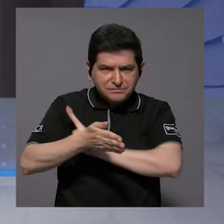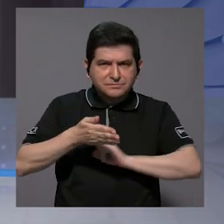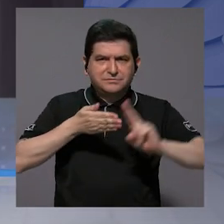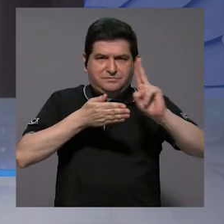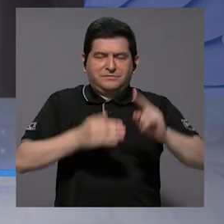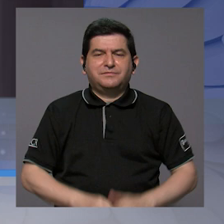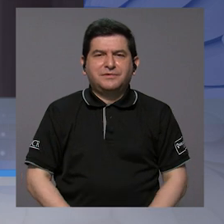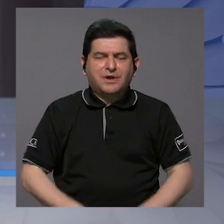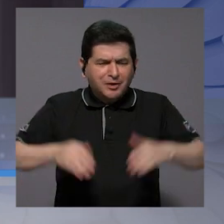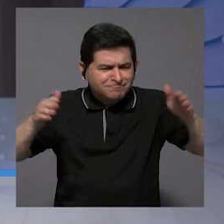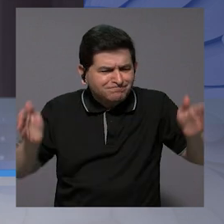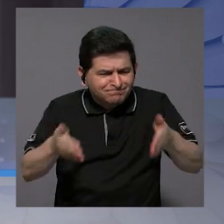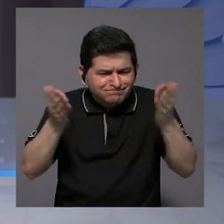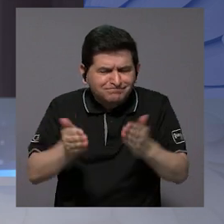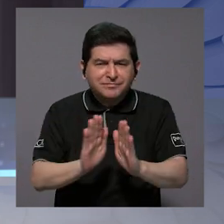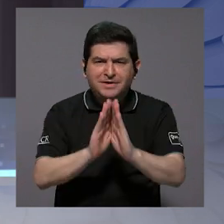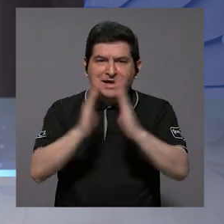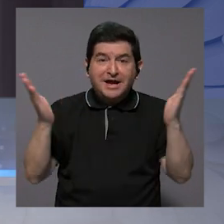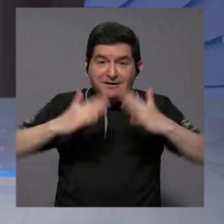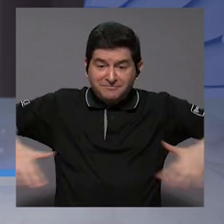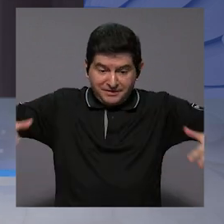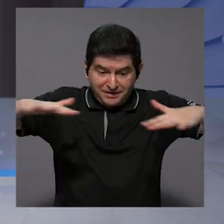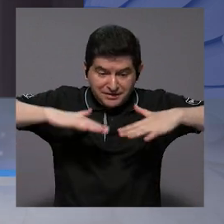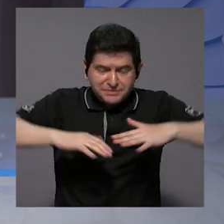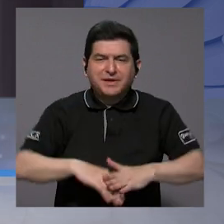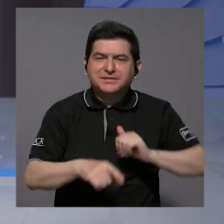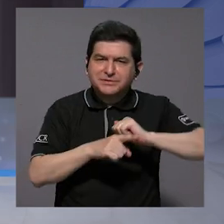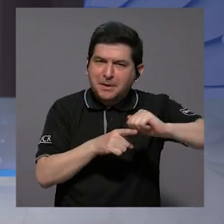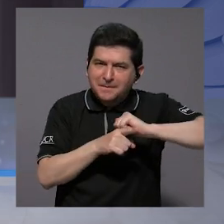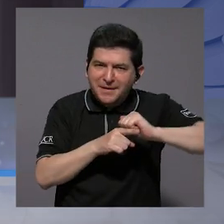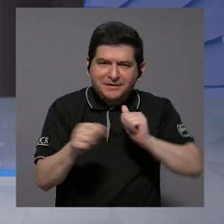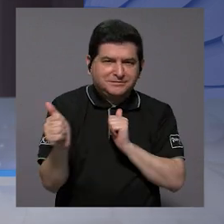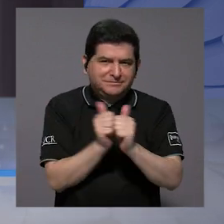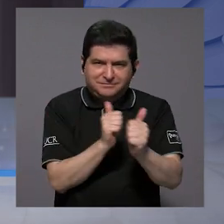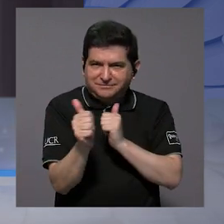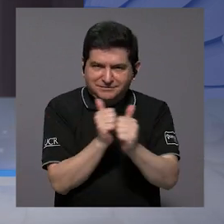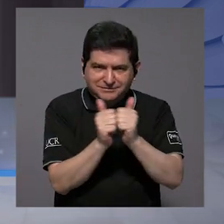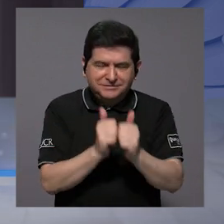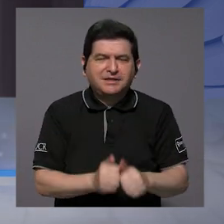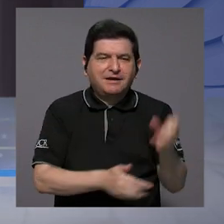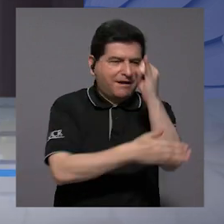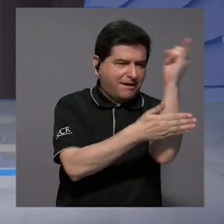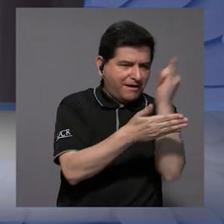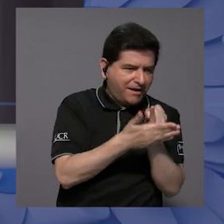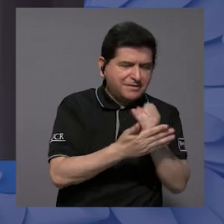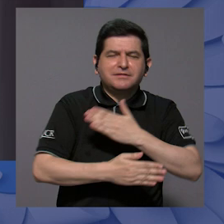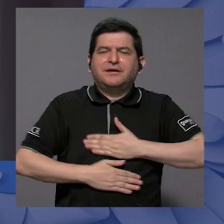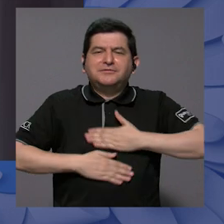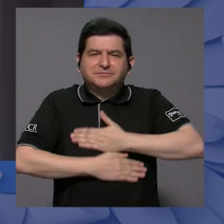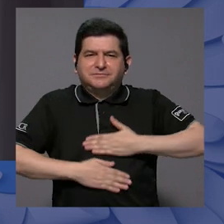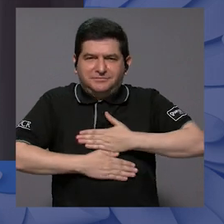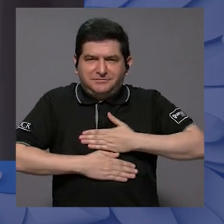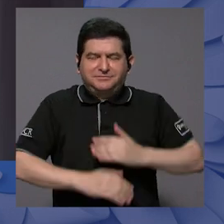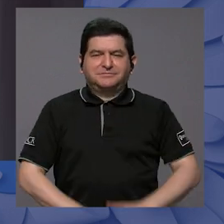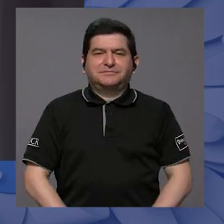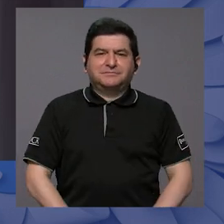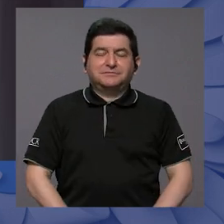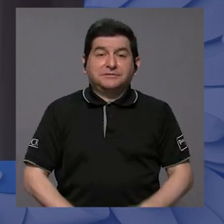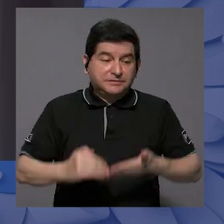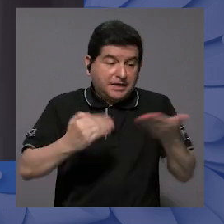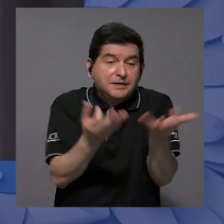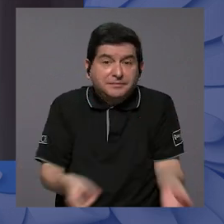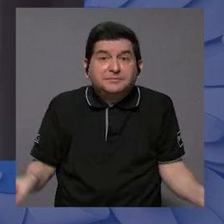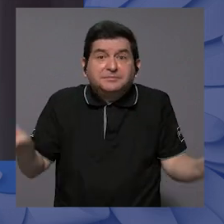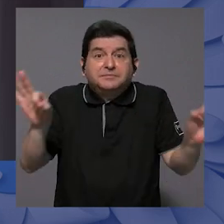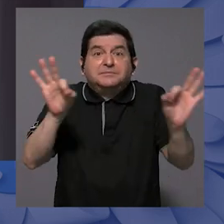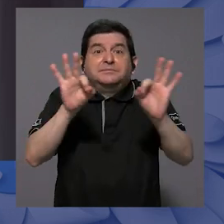superior en impulsar y abrir espacios para la práctica deportiva, artística y recreativa como